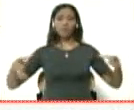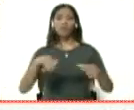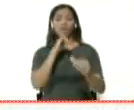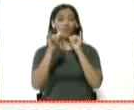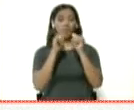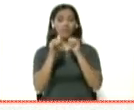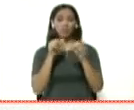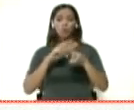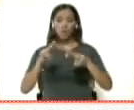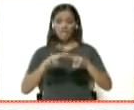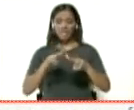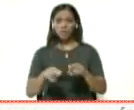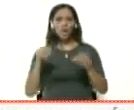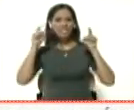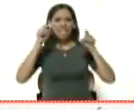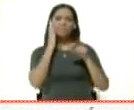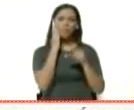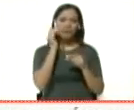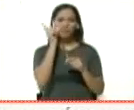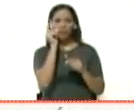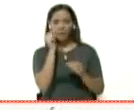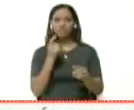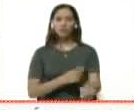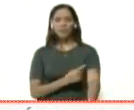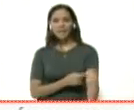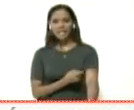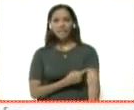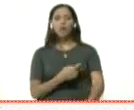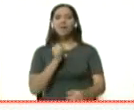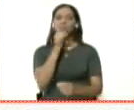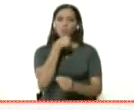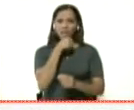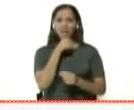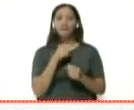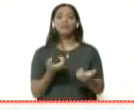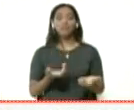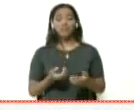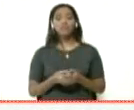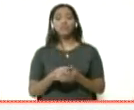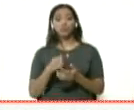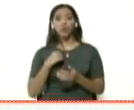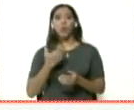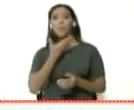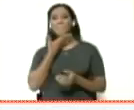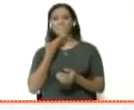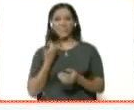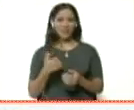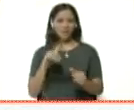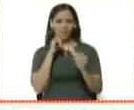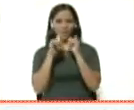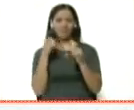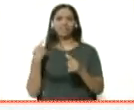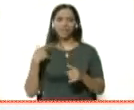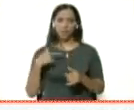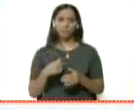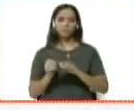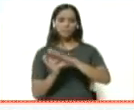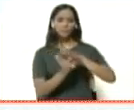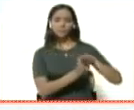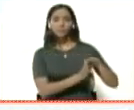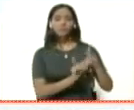la información, enseñan a su mamá, a su papá, a sus hermanitos, a sus abuelas, y son los mejores multiplicadores que tenemos. Luego,